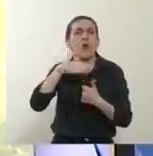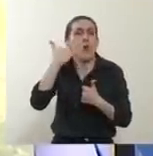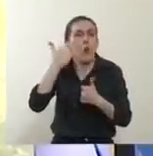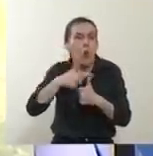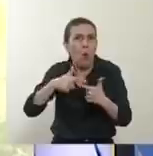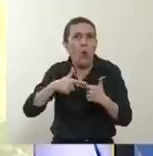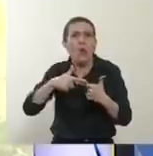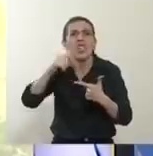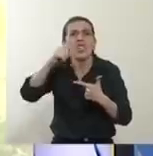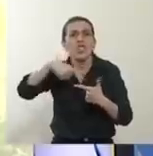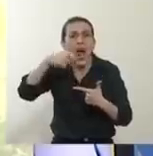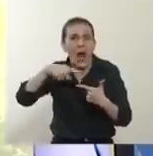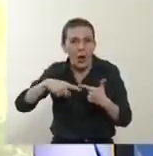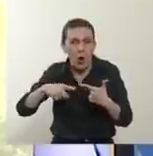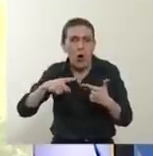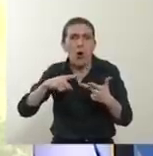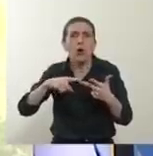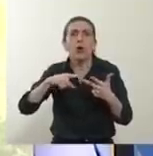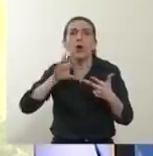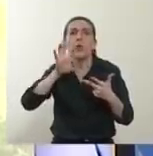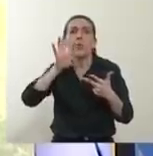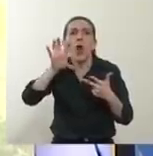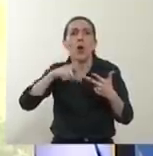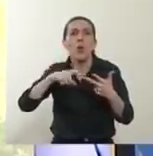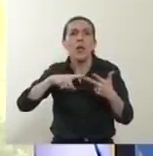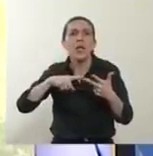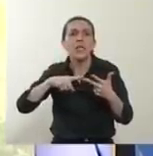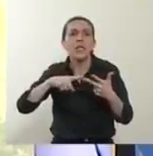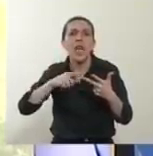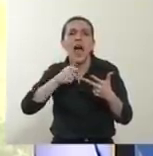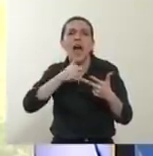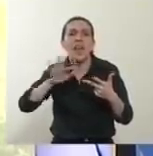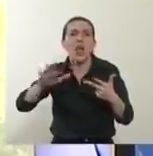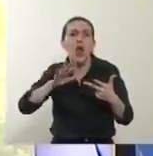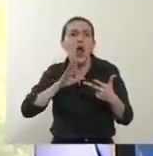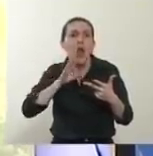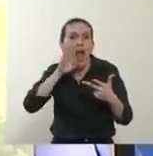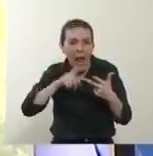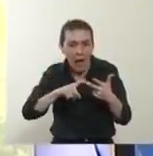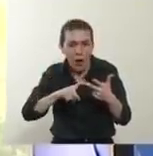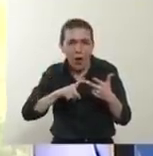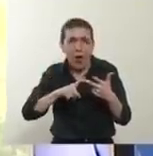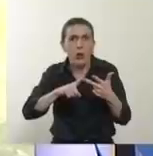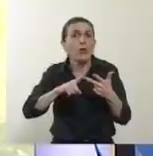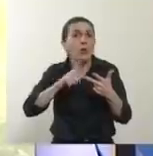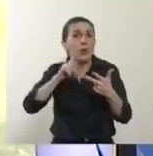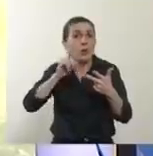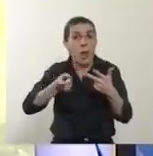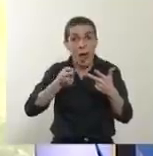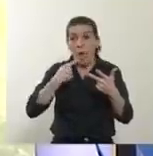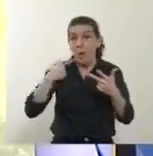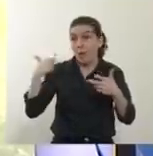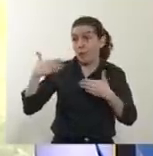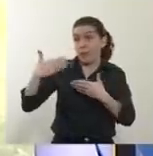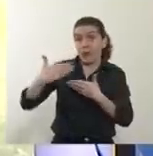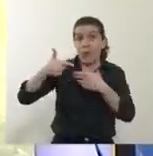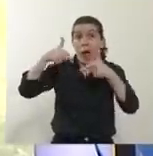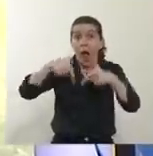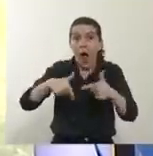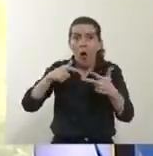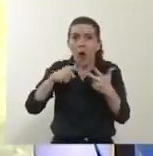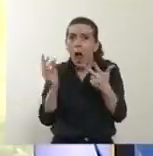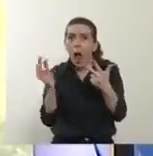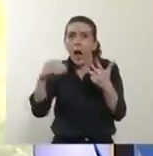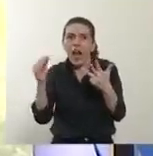provincias como Chaco, de provincias como Río Negro. Hoy en día el problema se suma en otros lugares